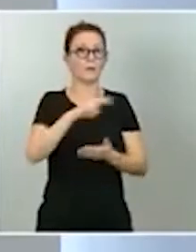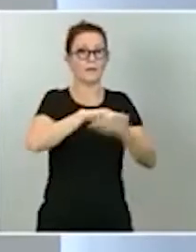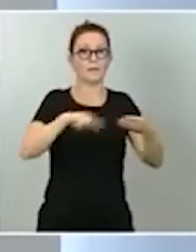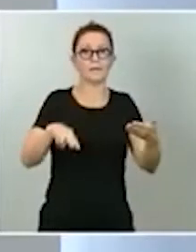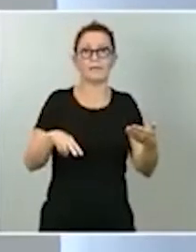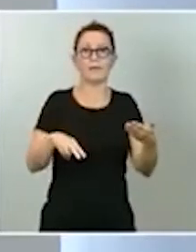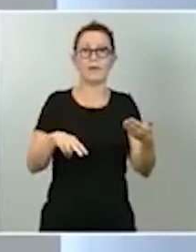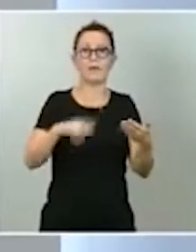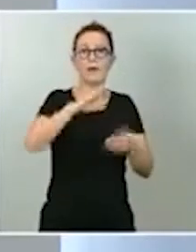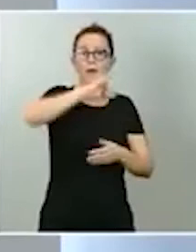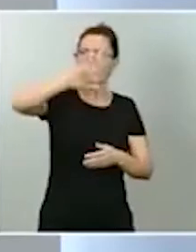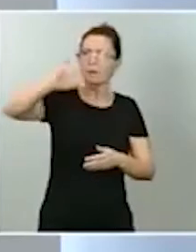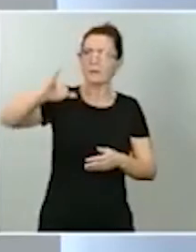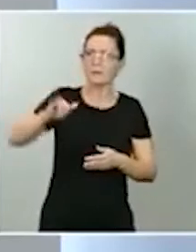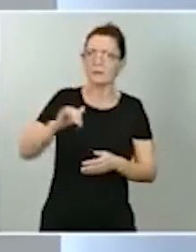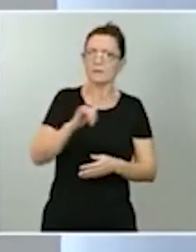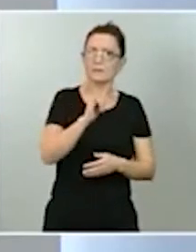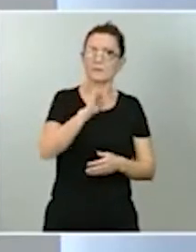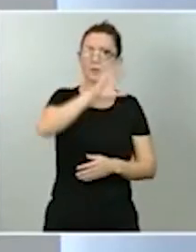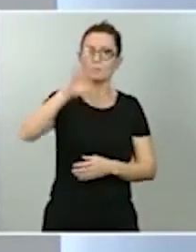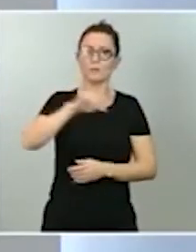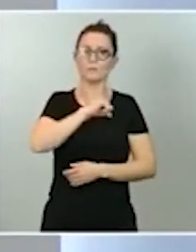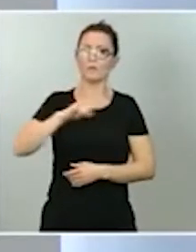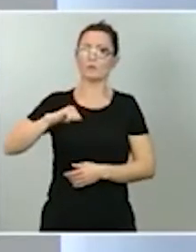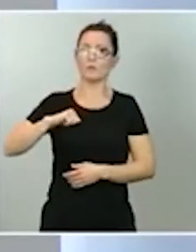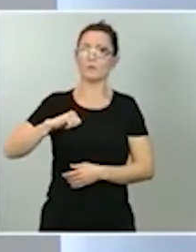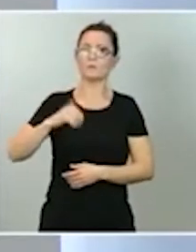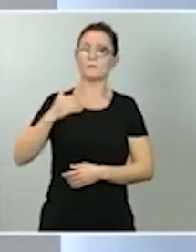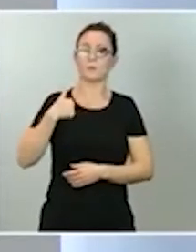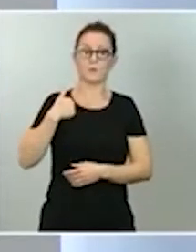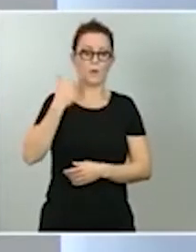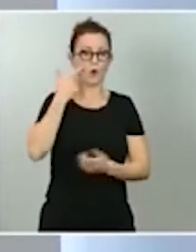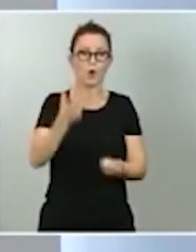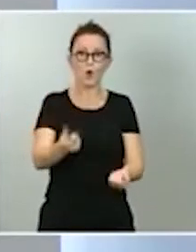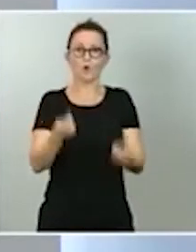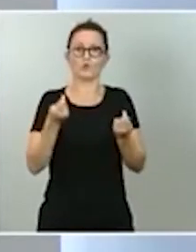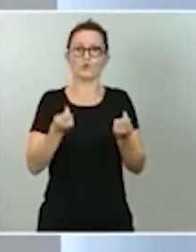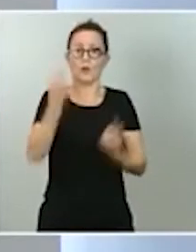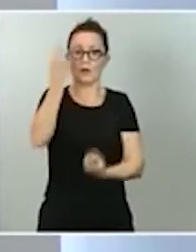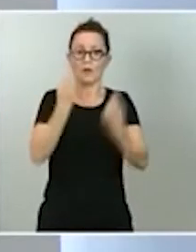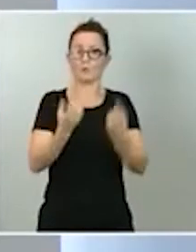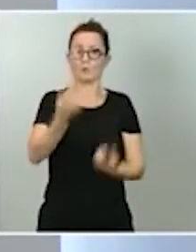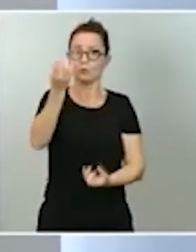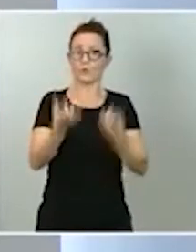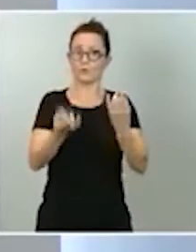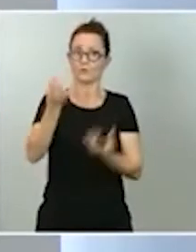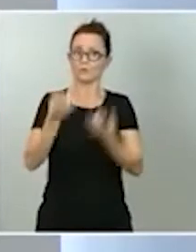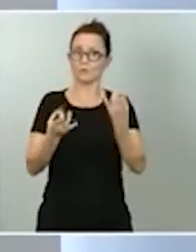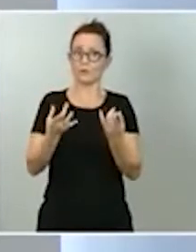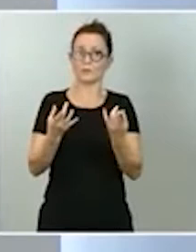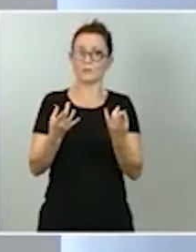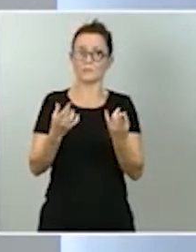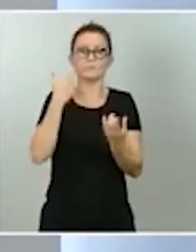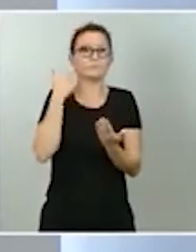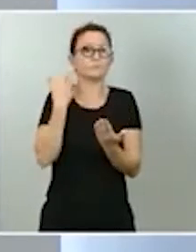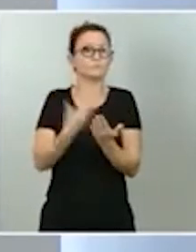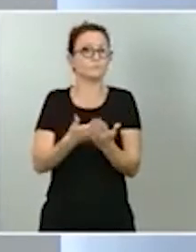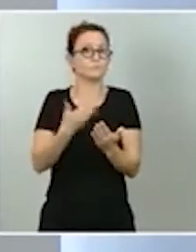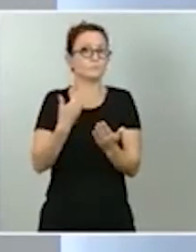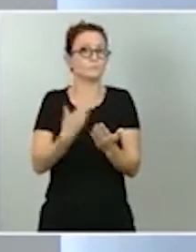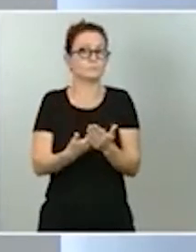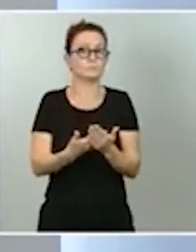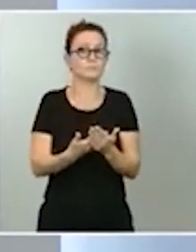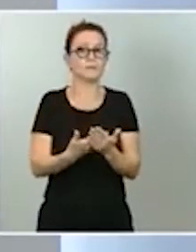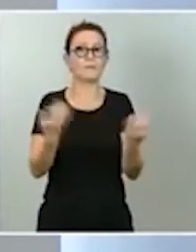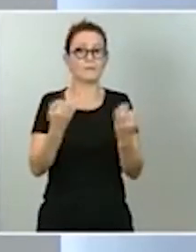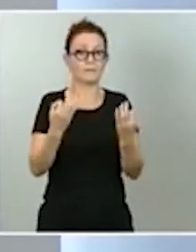múltiples las comunidades autónomas que han atajado con rapidez los posibles brotes y que lo que hemos visto es que el impacto que